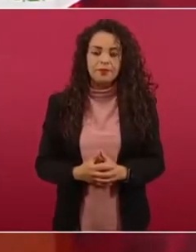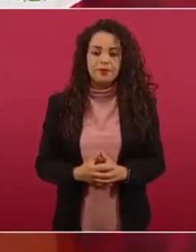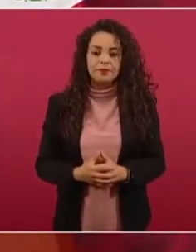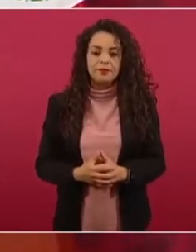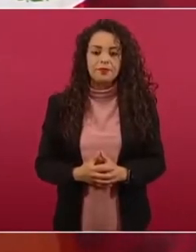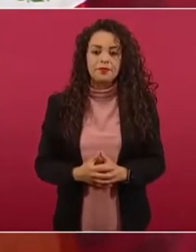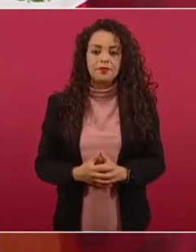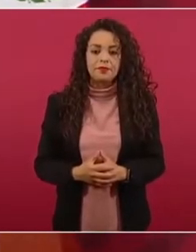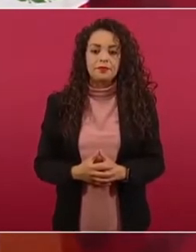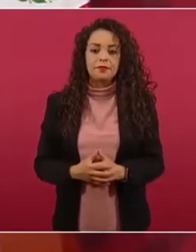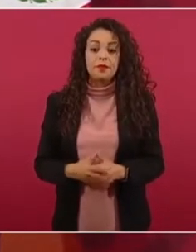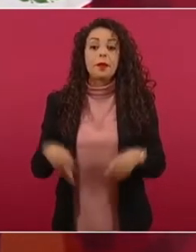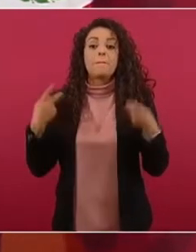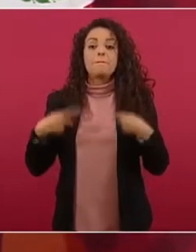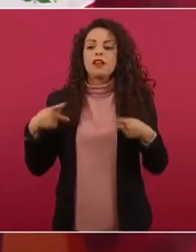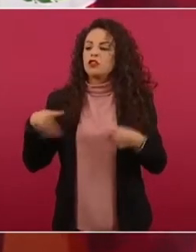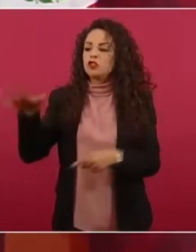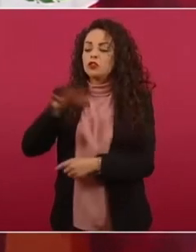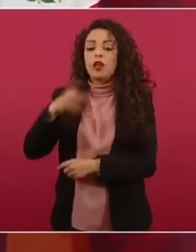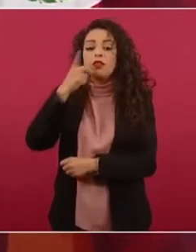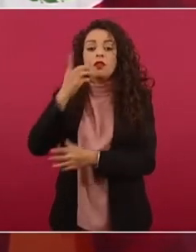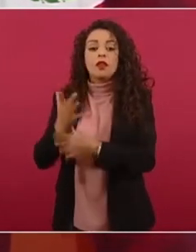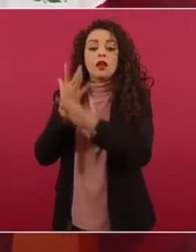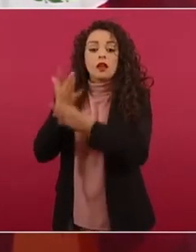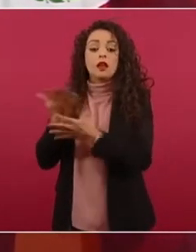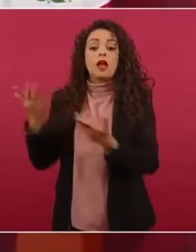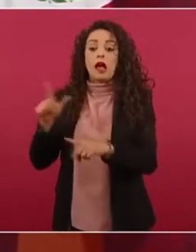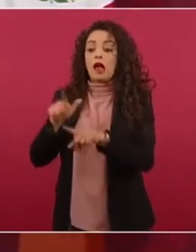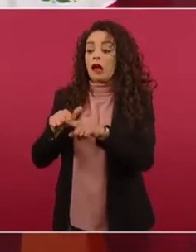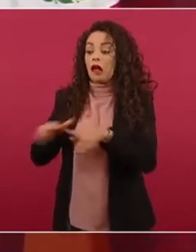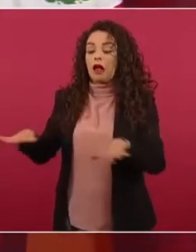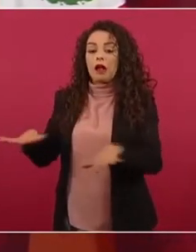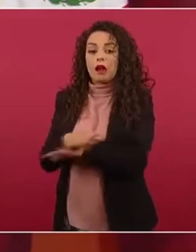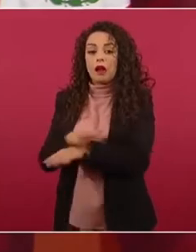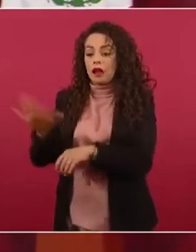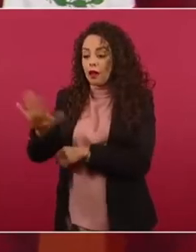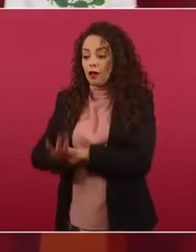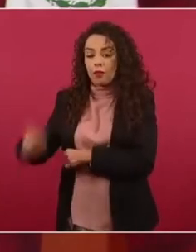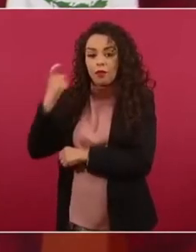Las personalidades que dicen que le vamos a cambiar color a la laguna.